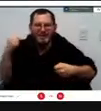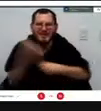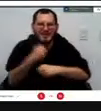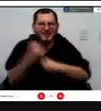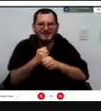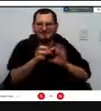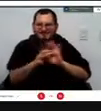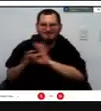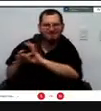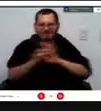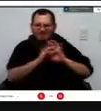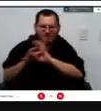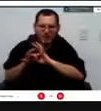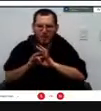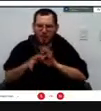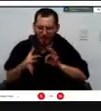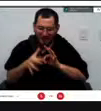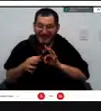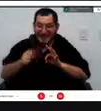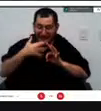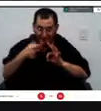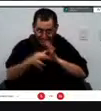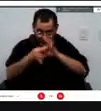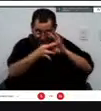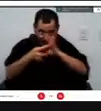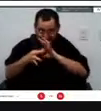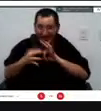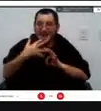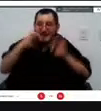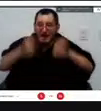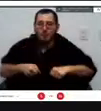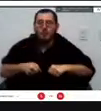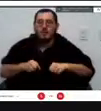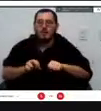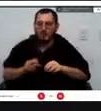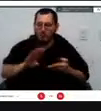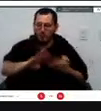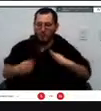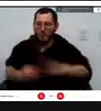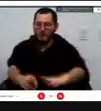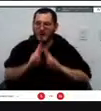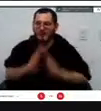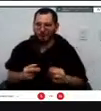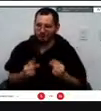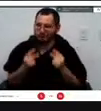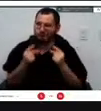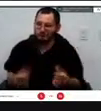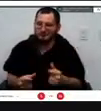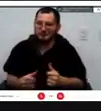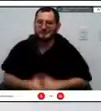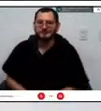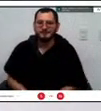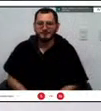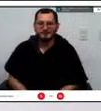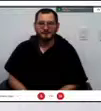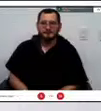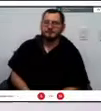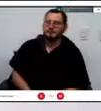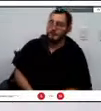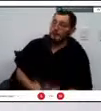efectiva oportuna a la comunidad muchas gracias arquitecto